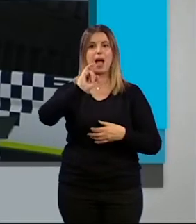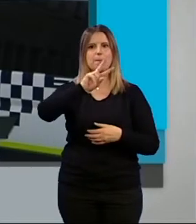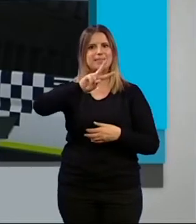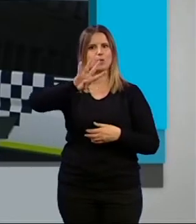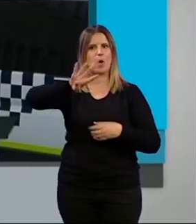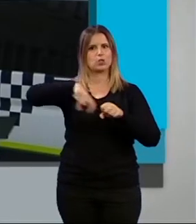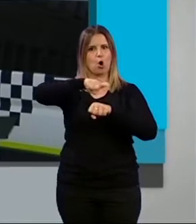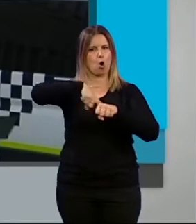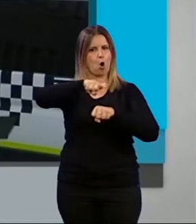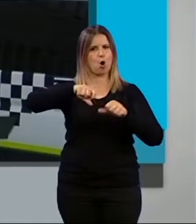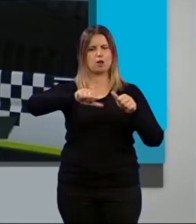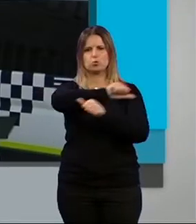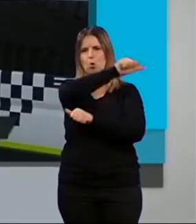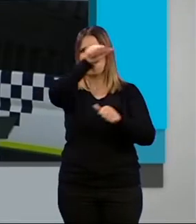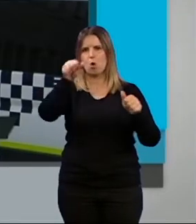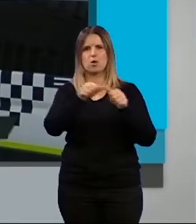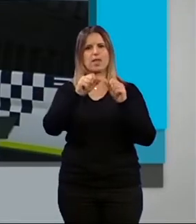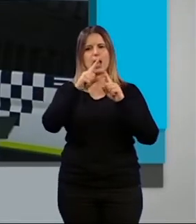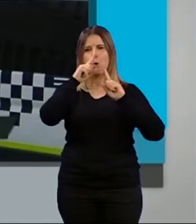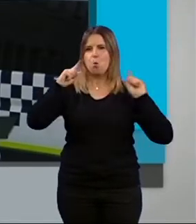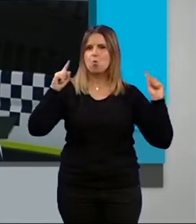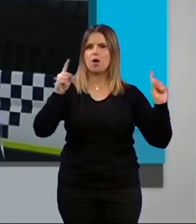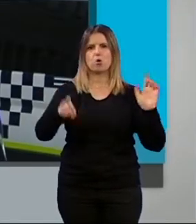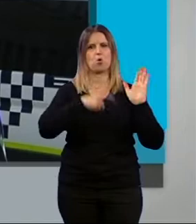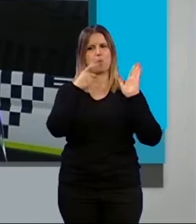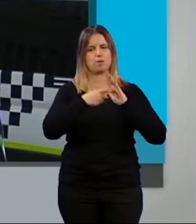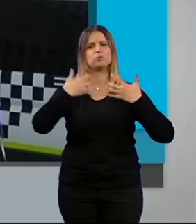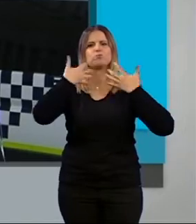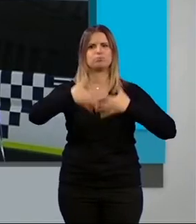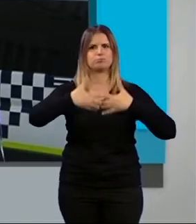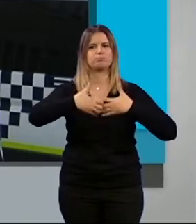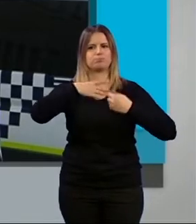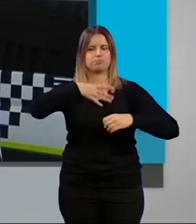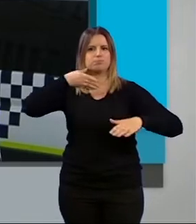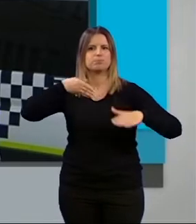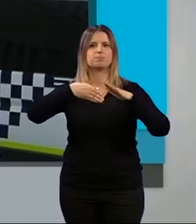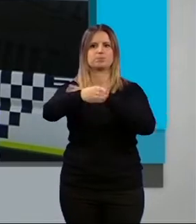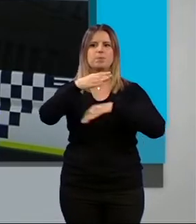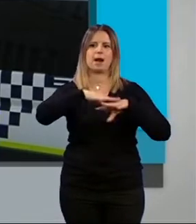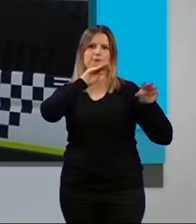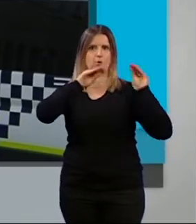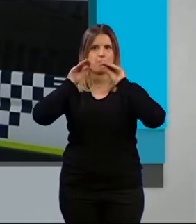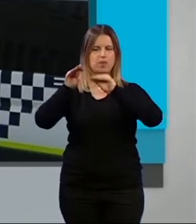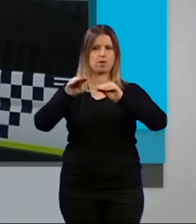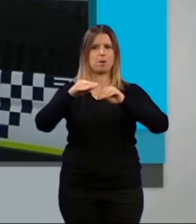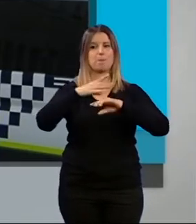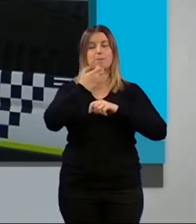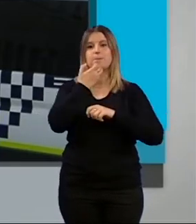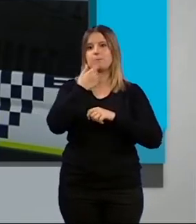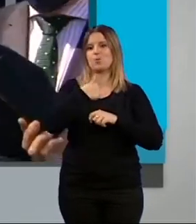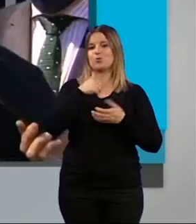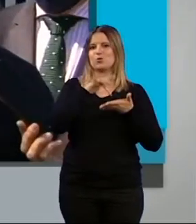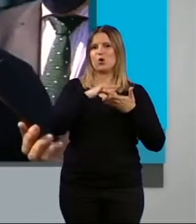funcionando los 365 días del año, si es necesario, lo cual favorece mucho la turnicidad que tenemos